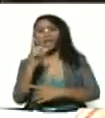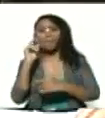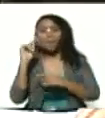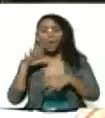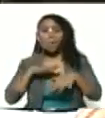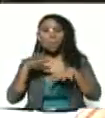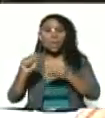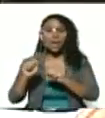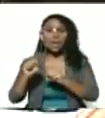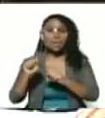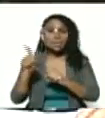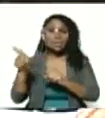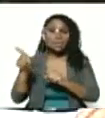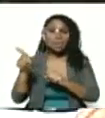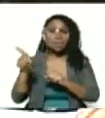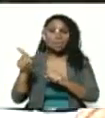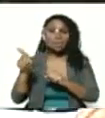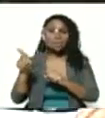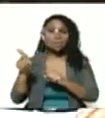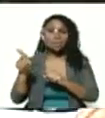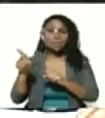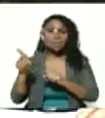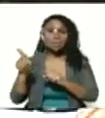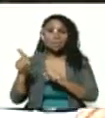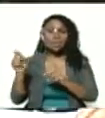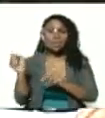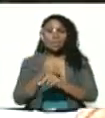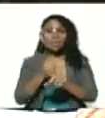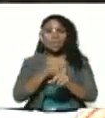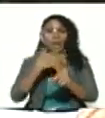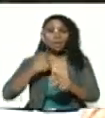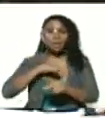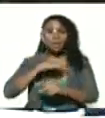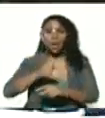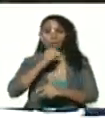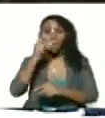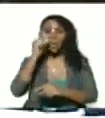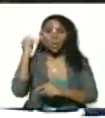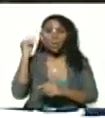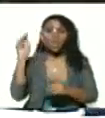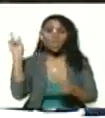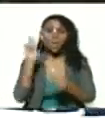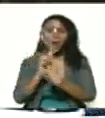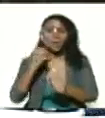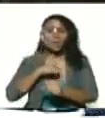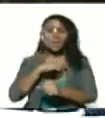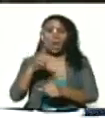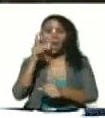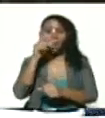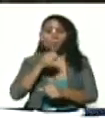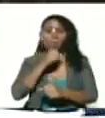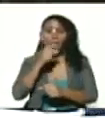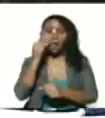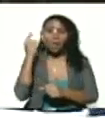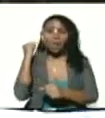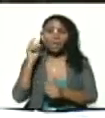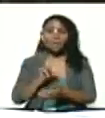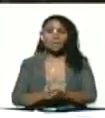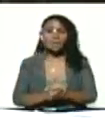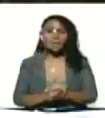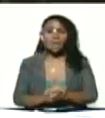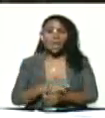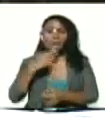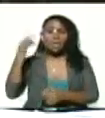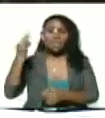los imperialistas que masacraron a nuestros abuelos, que violaron a nuestras abuelas. Es la